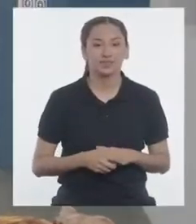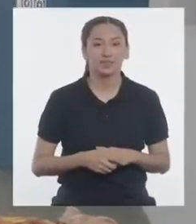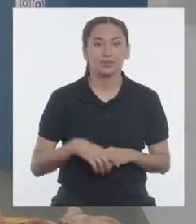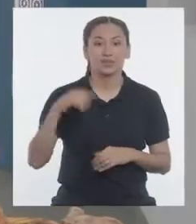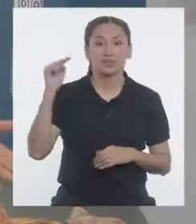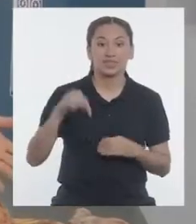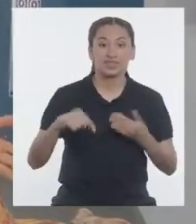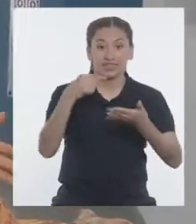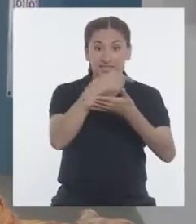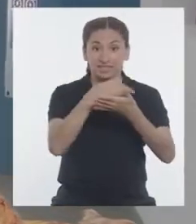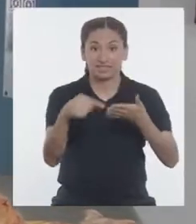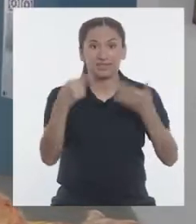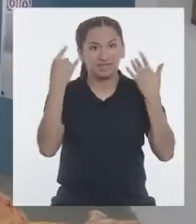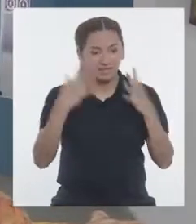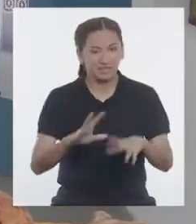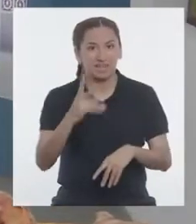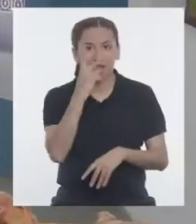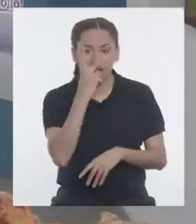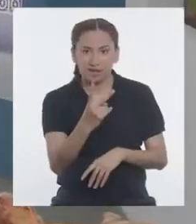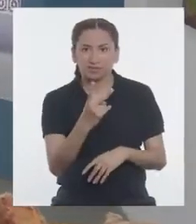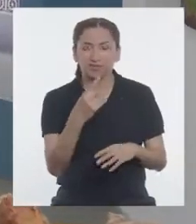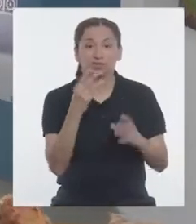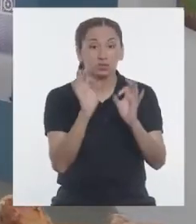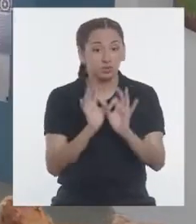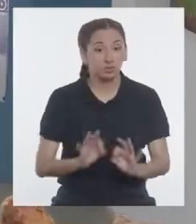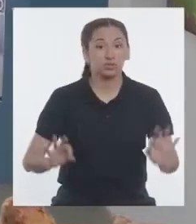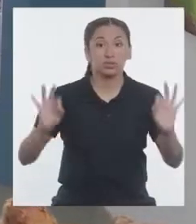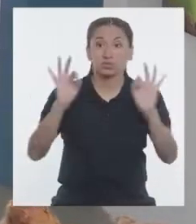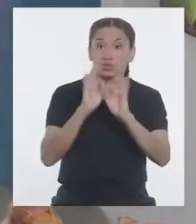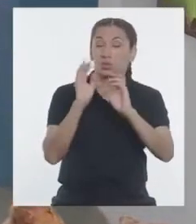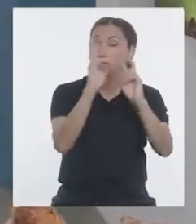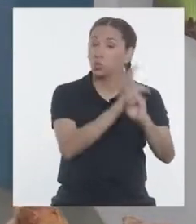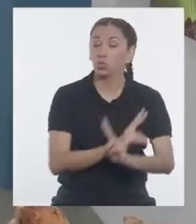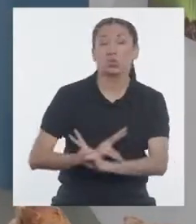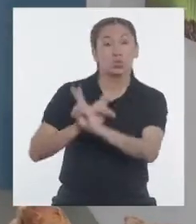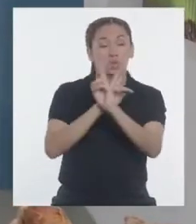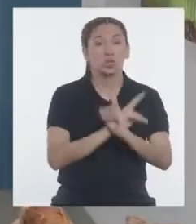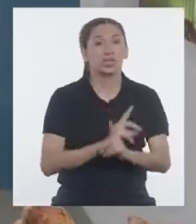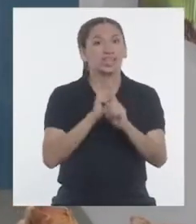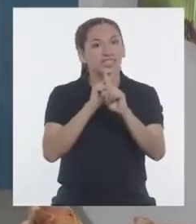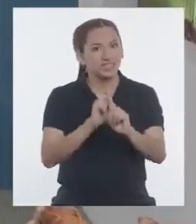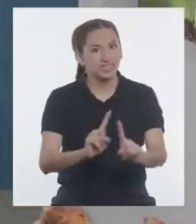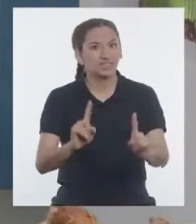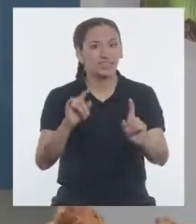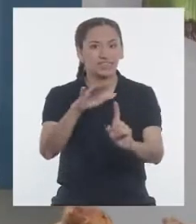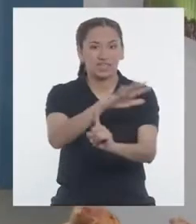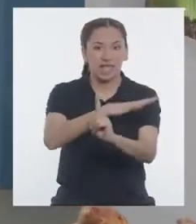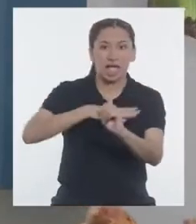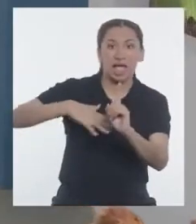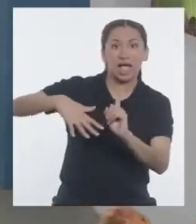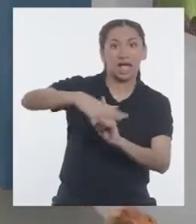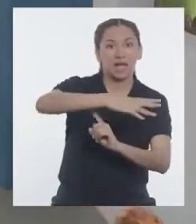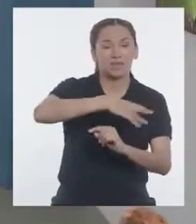Durante la semana, hemos visto la importancia de preservar los diferentes ecosistemas y la